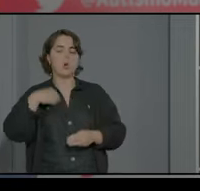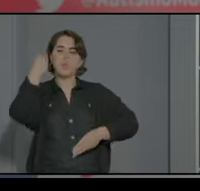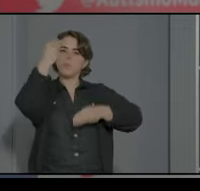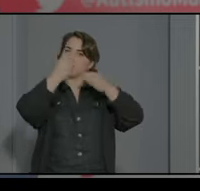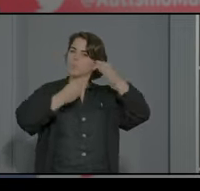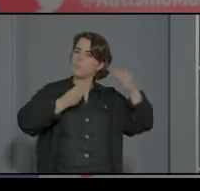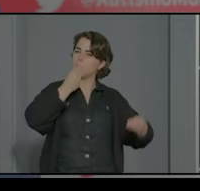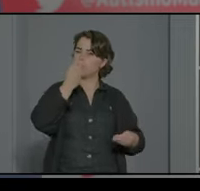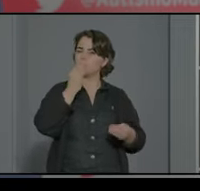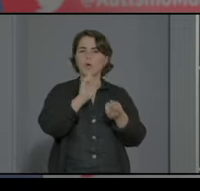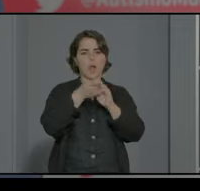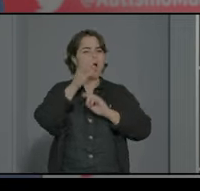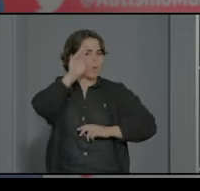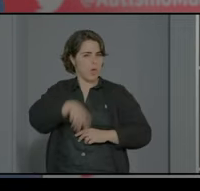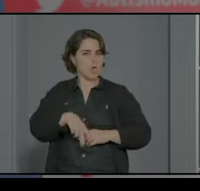eso sí sería un cambio